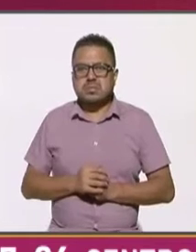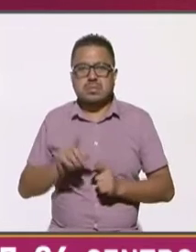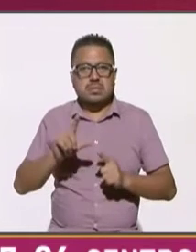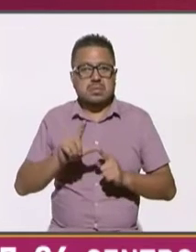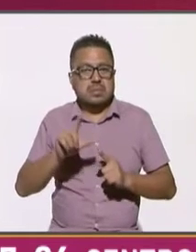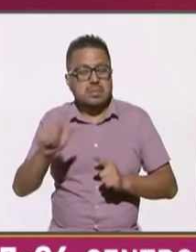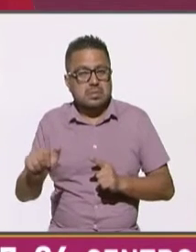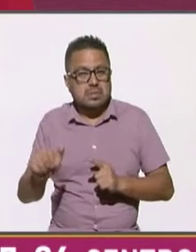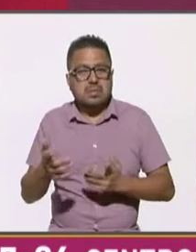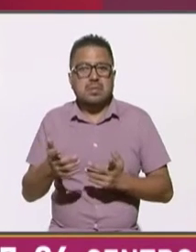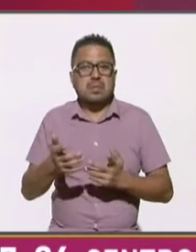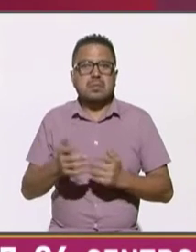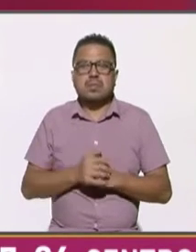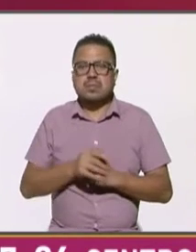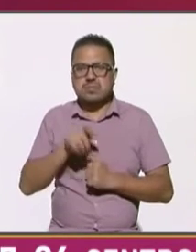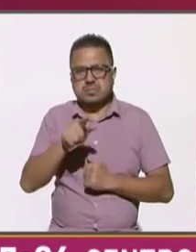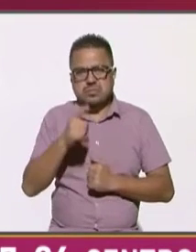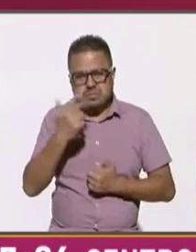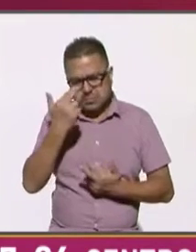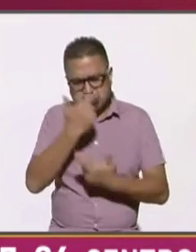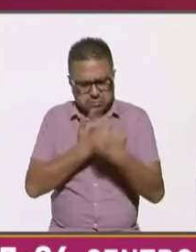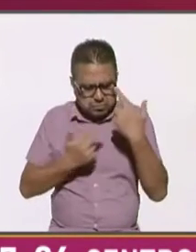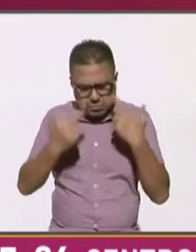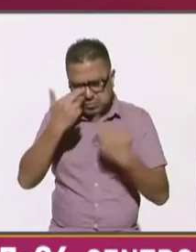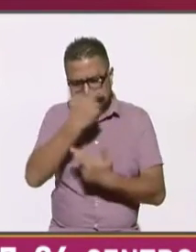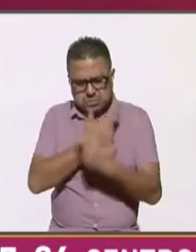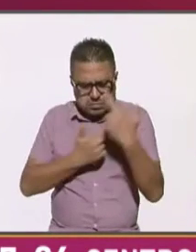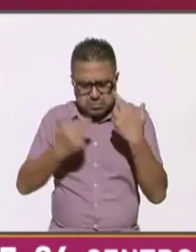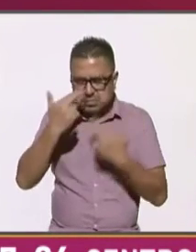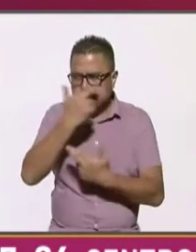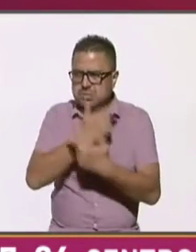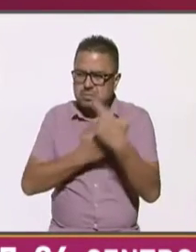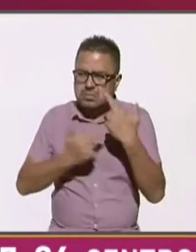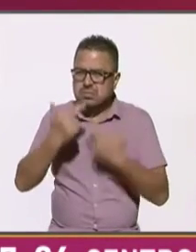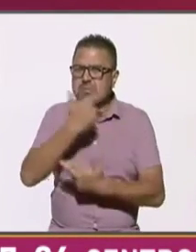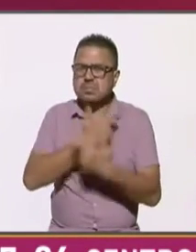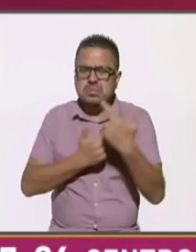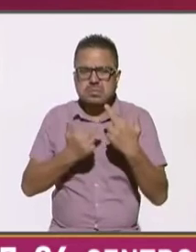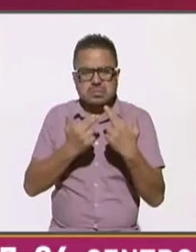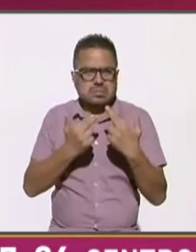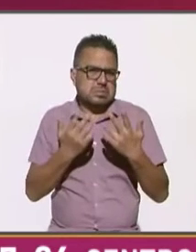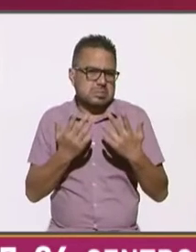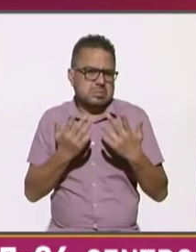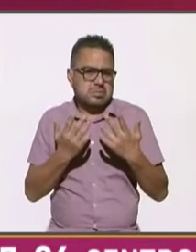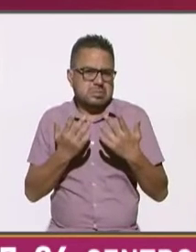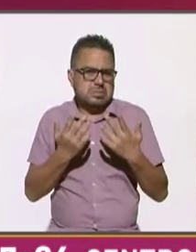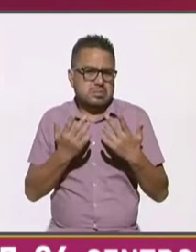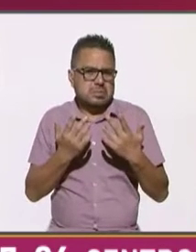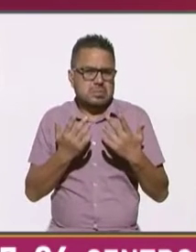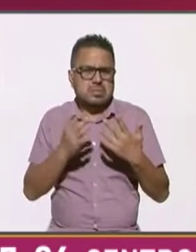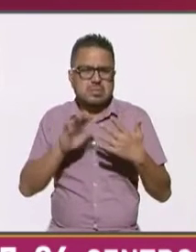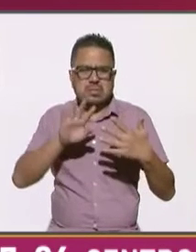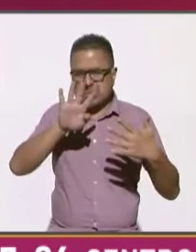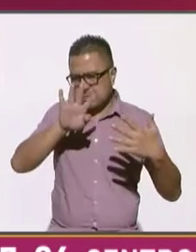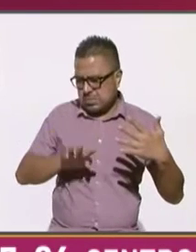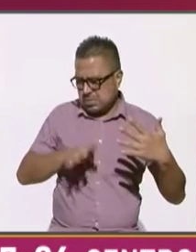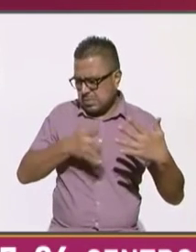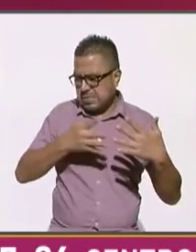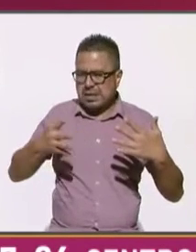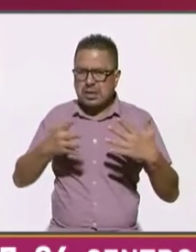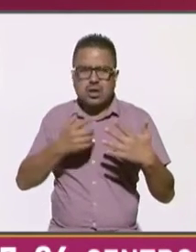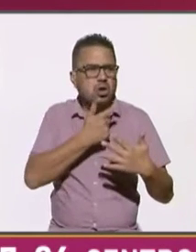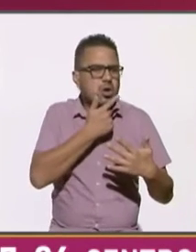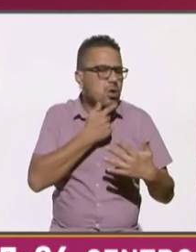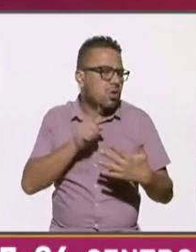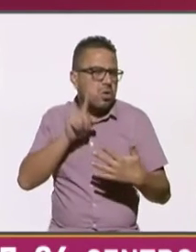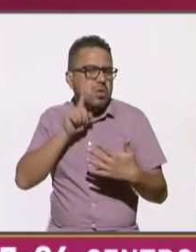luego si revisas por por digamos por demográficos en género